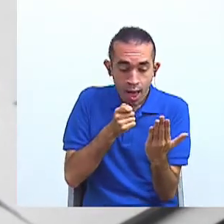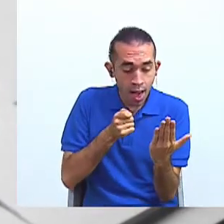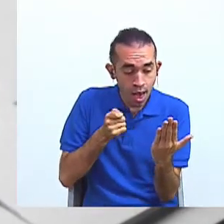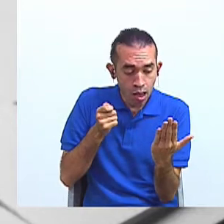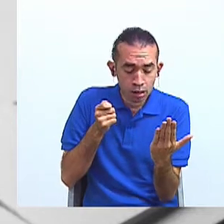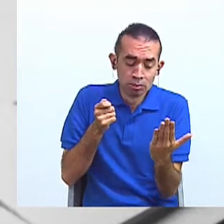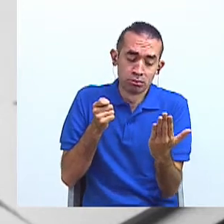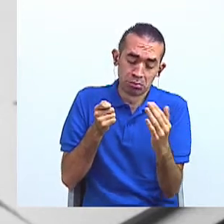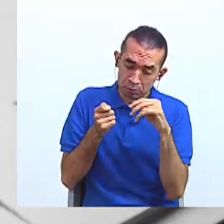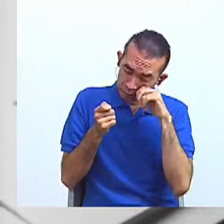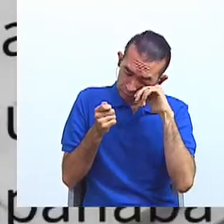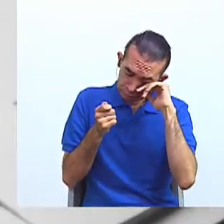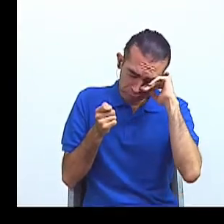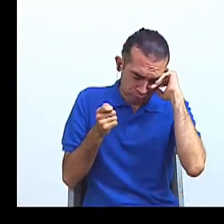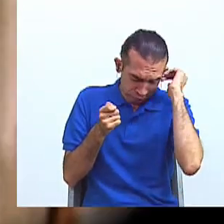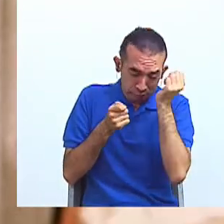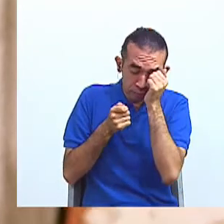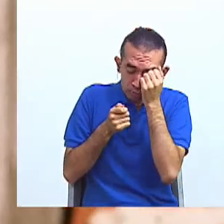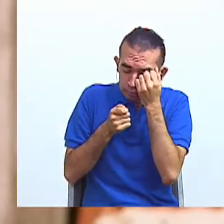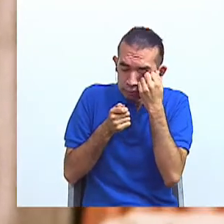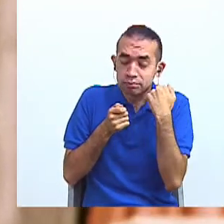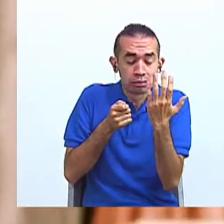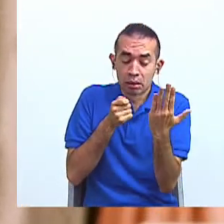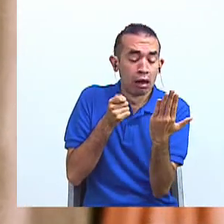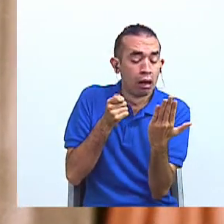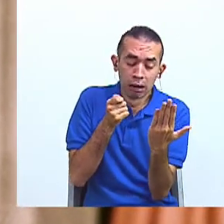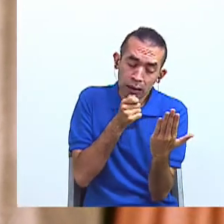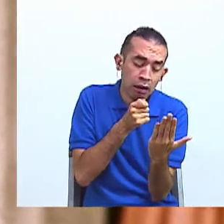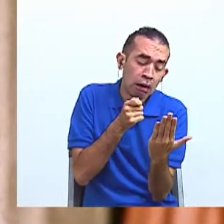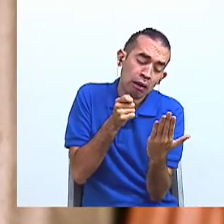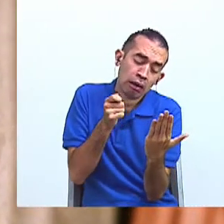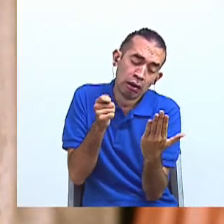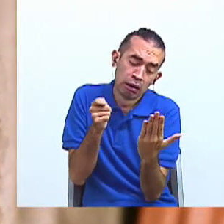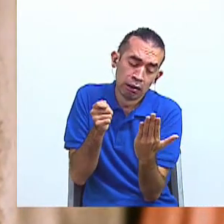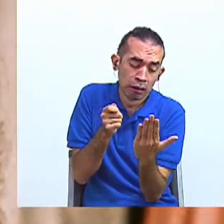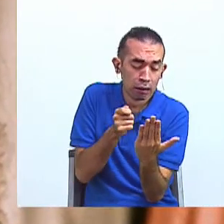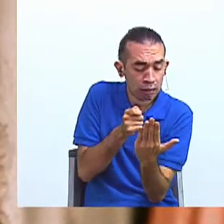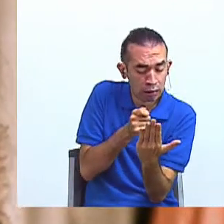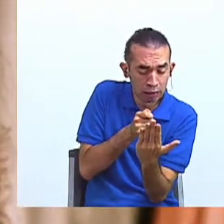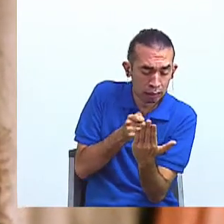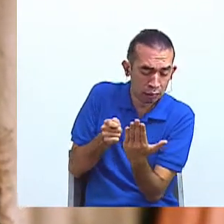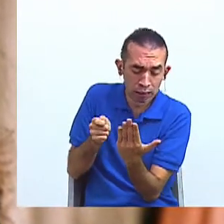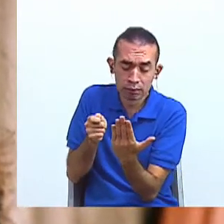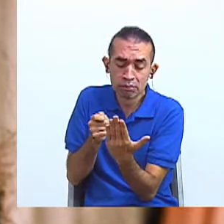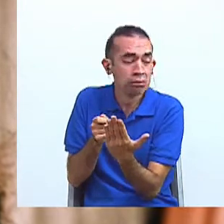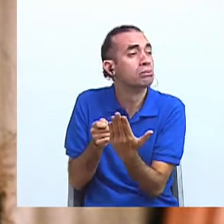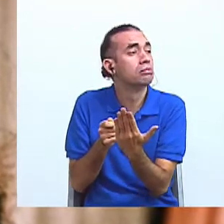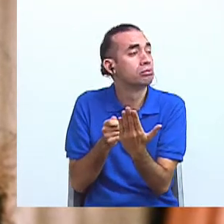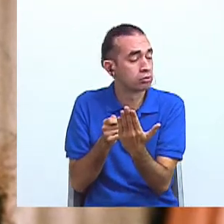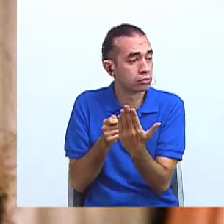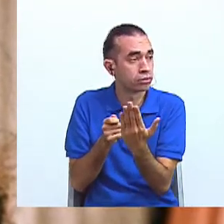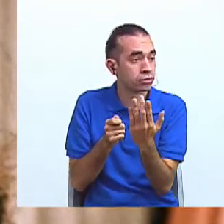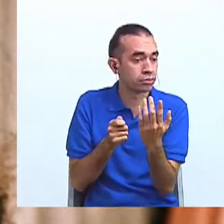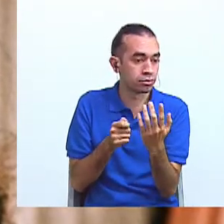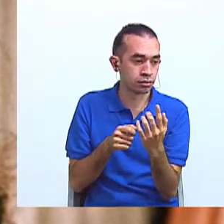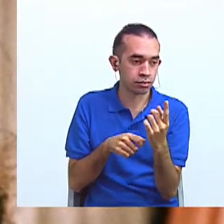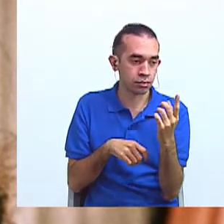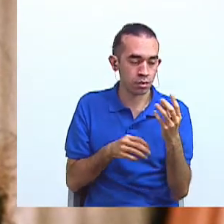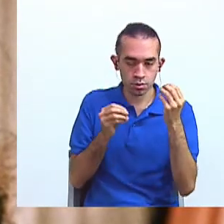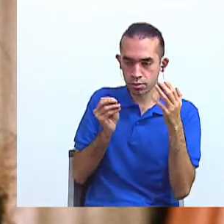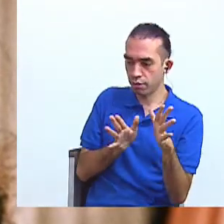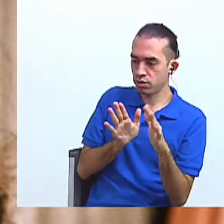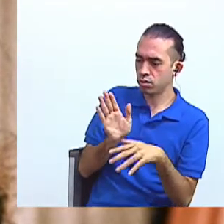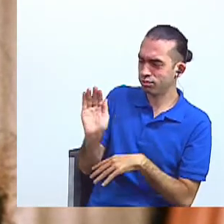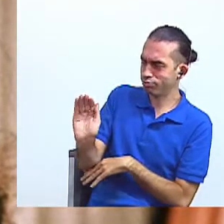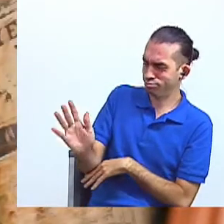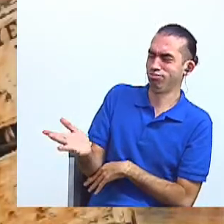Bolívar se le empañaba en lágrimas. La maestra, no muy conforme con sus preferencias de lector, le permitió llevarse el